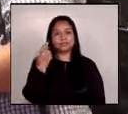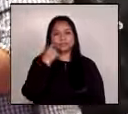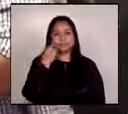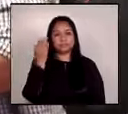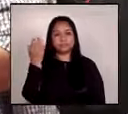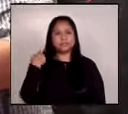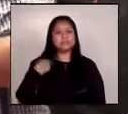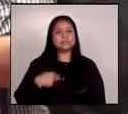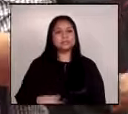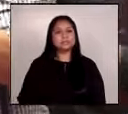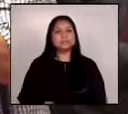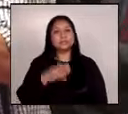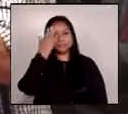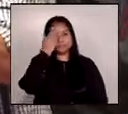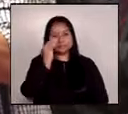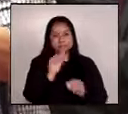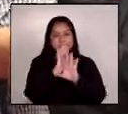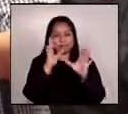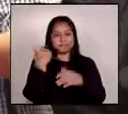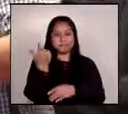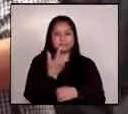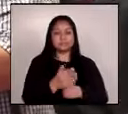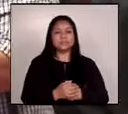gracias buenos días a todos los presentes